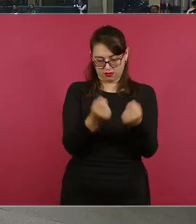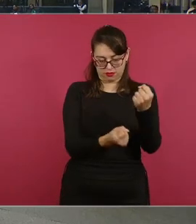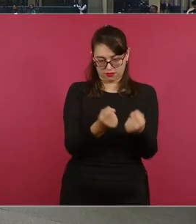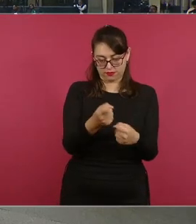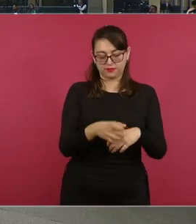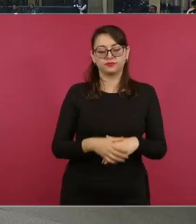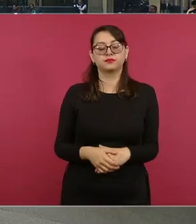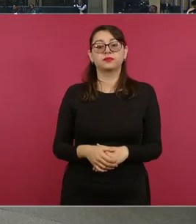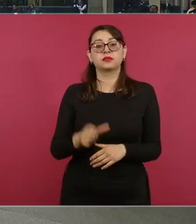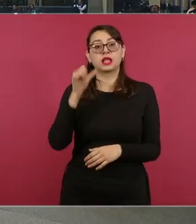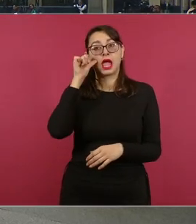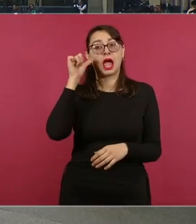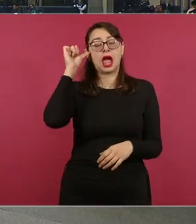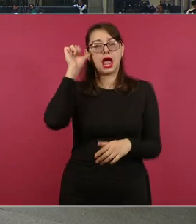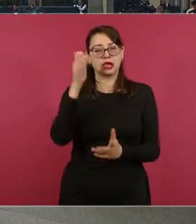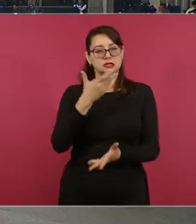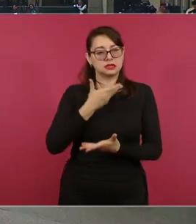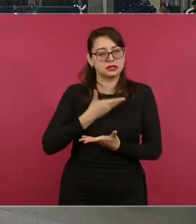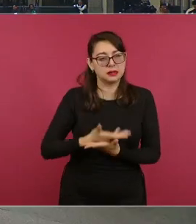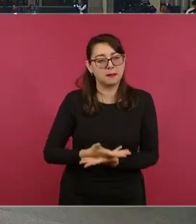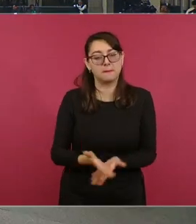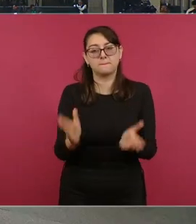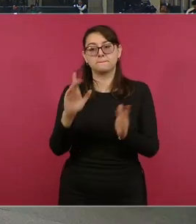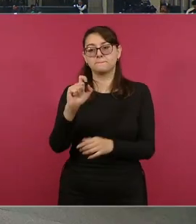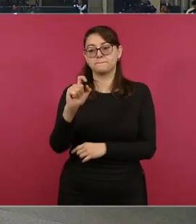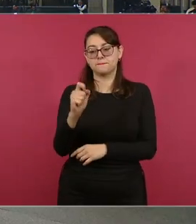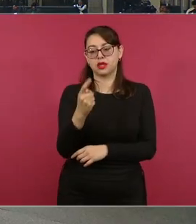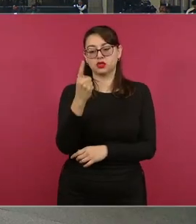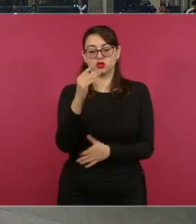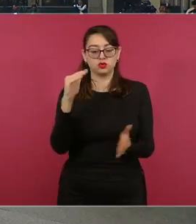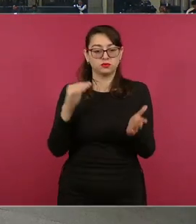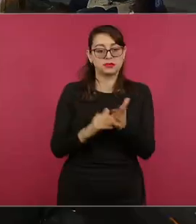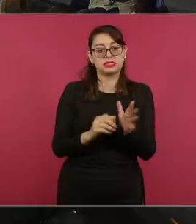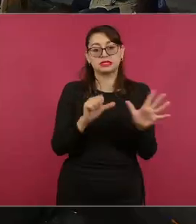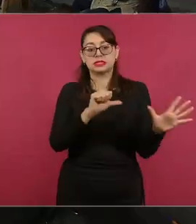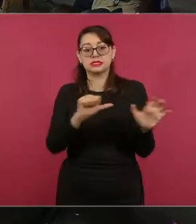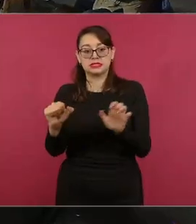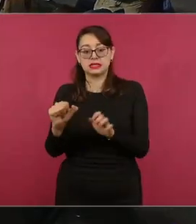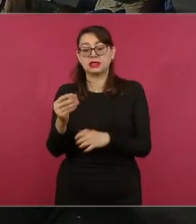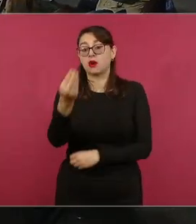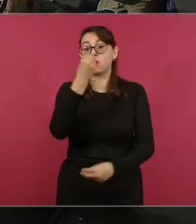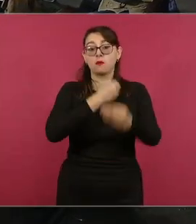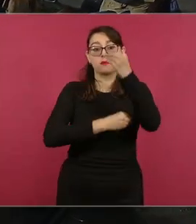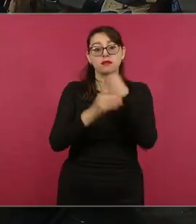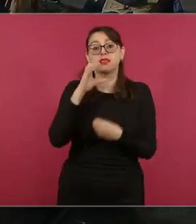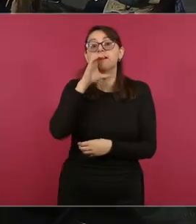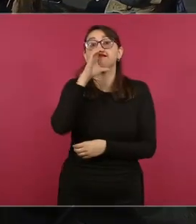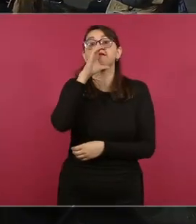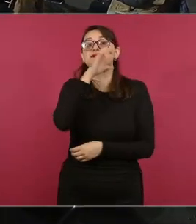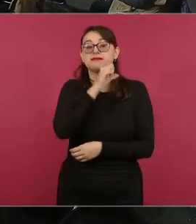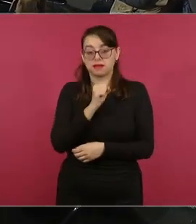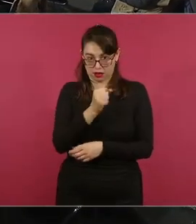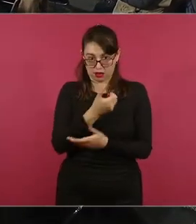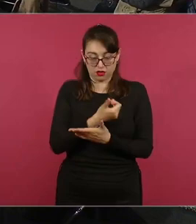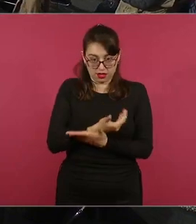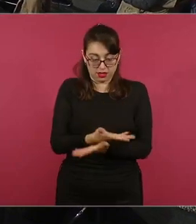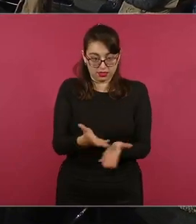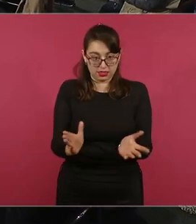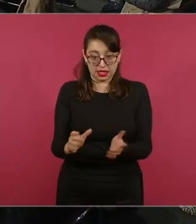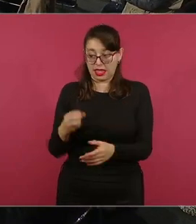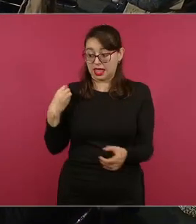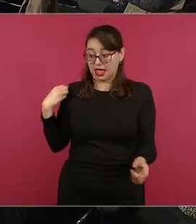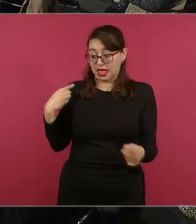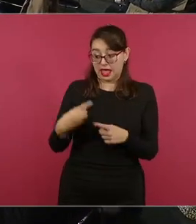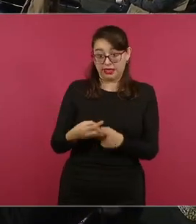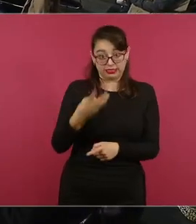distribución de veintiún mil seiscientas raciones para hacer un total de los tres